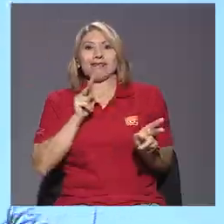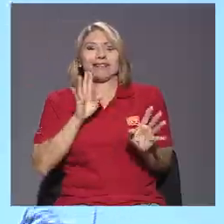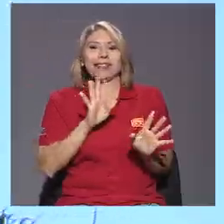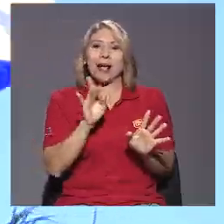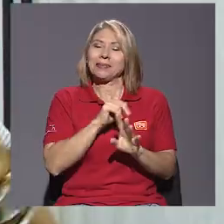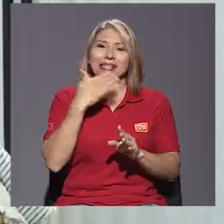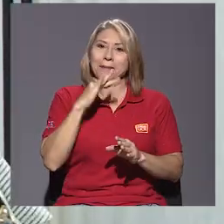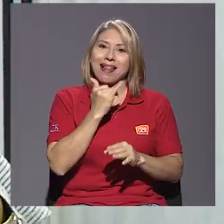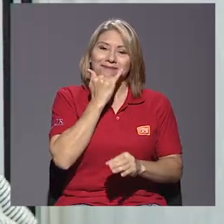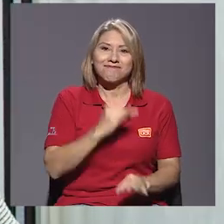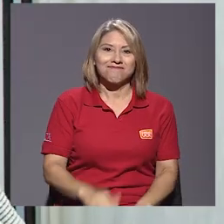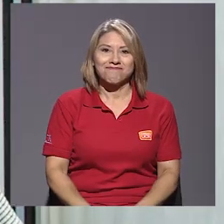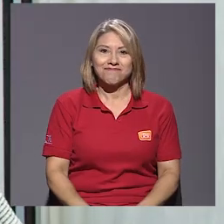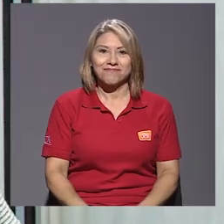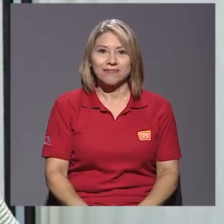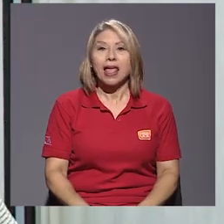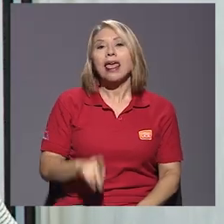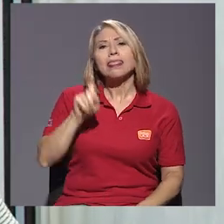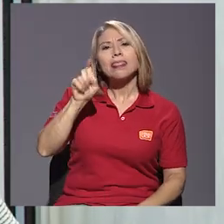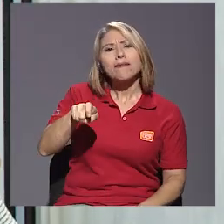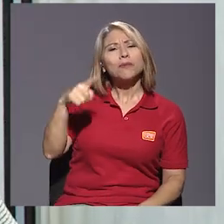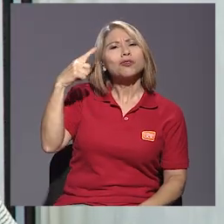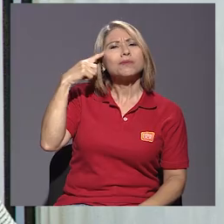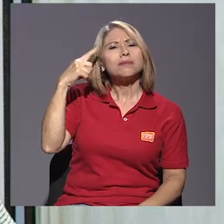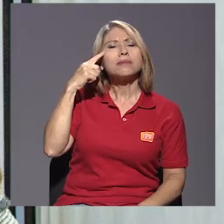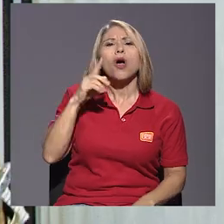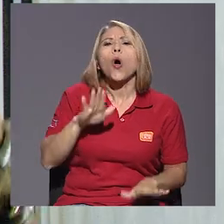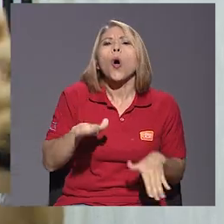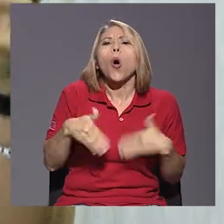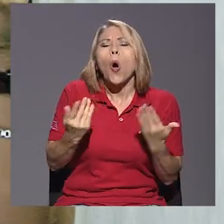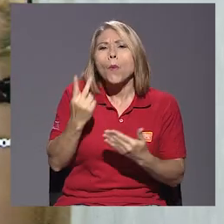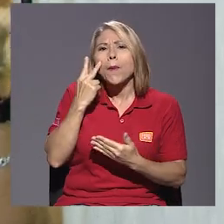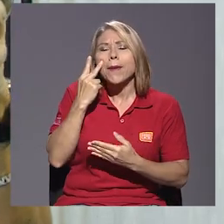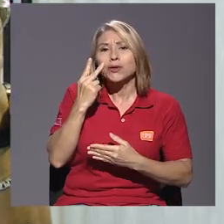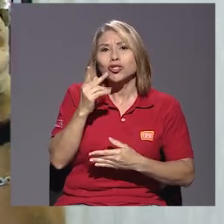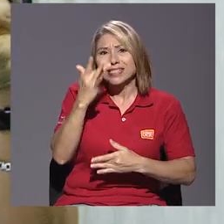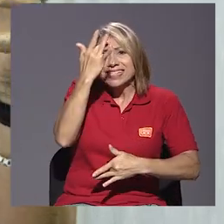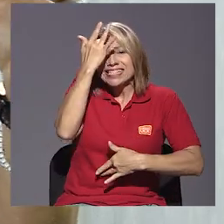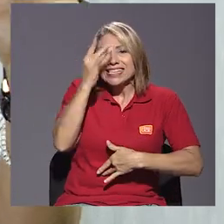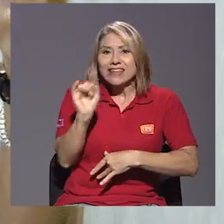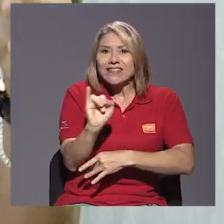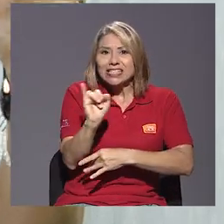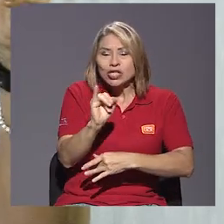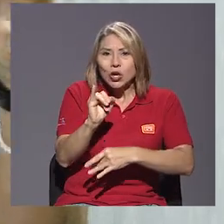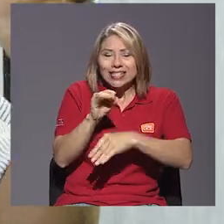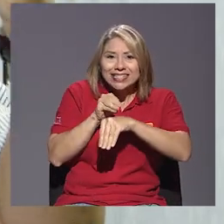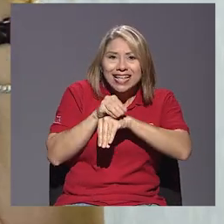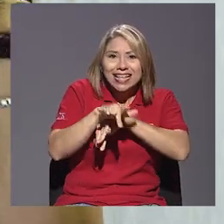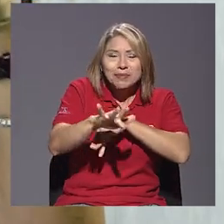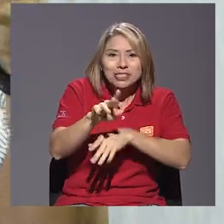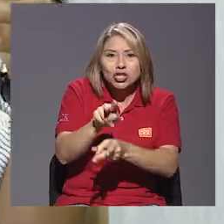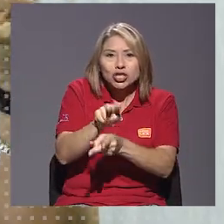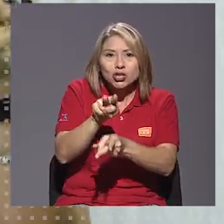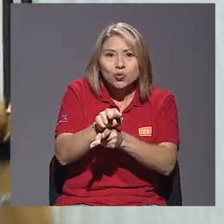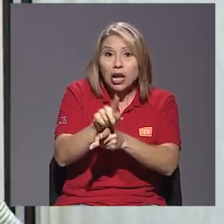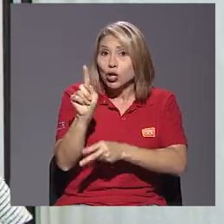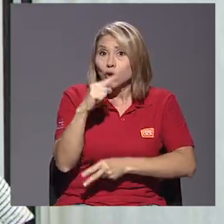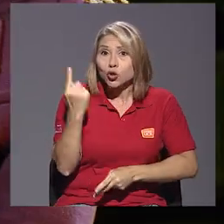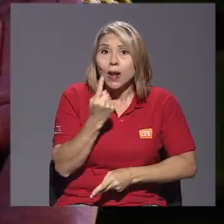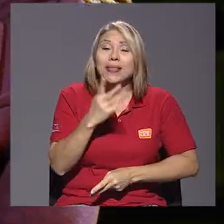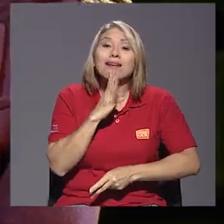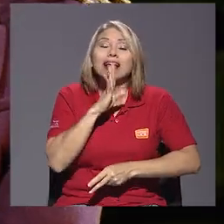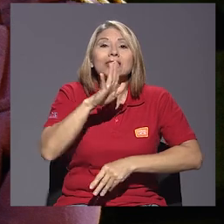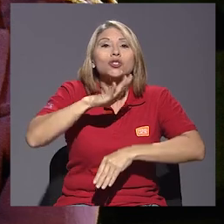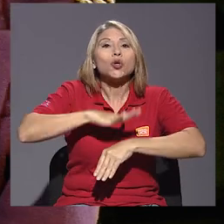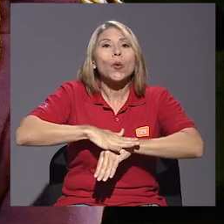Tenemos que replantear cómo estamos viendo las infecciones de transmisión sexual. Y más allá que solo la infección, es hablar de la salud sexual.